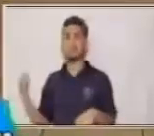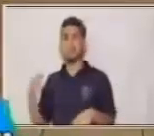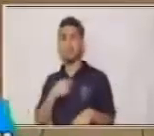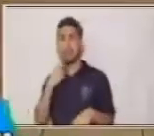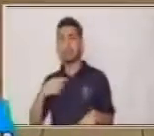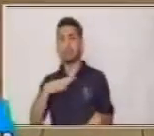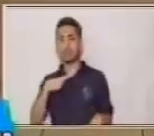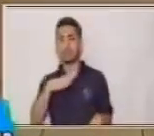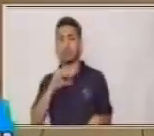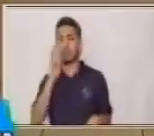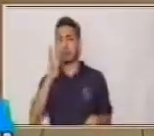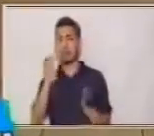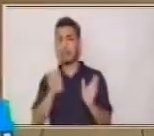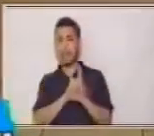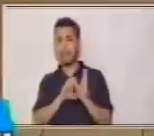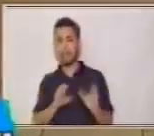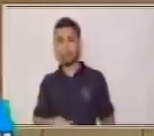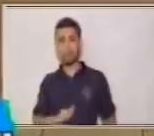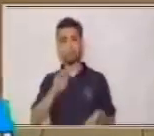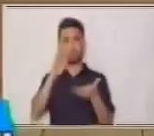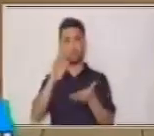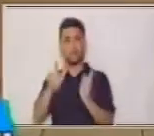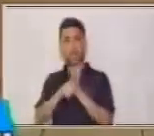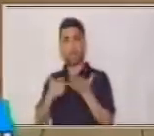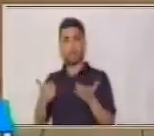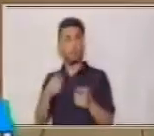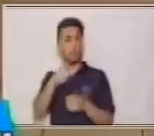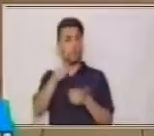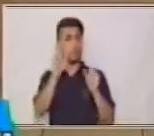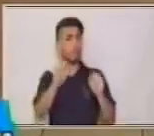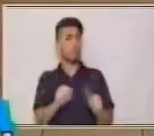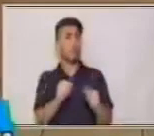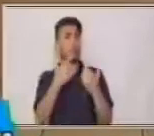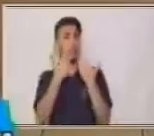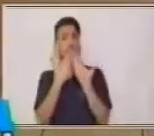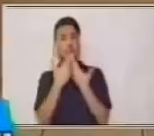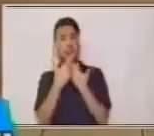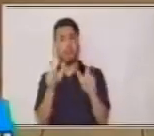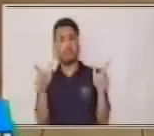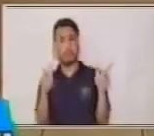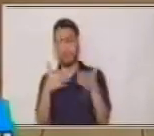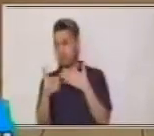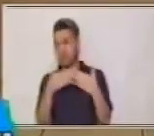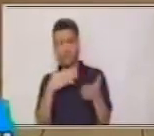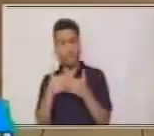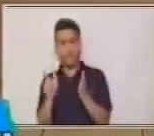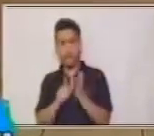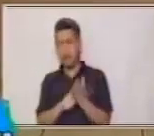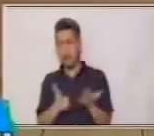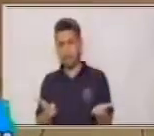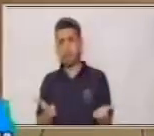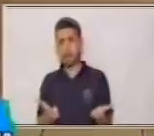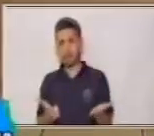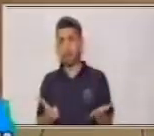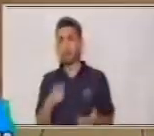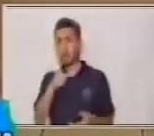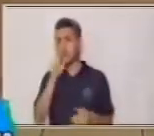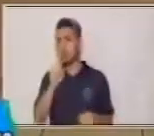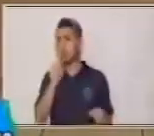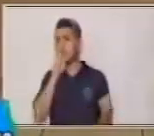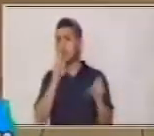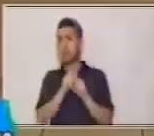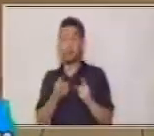ejemplos de libros, pero tú puedes leer cualquier libro que tengas en casa. O puede ser también una